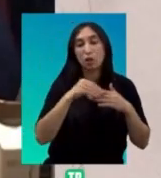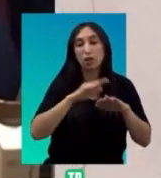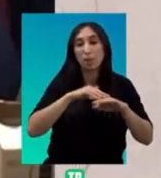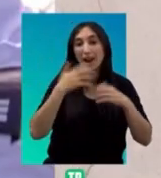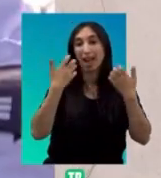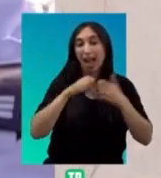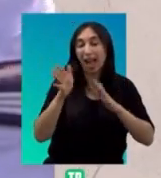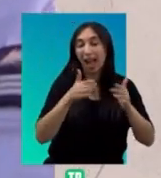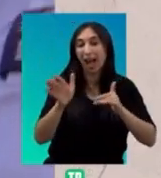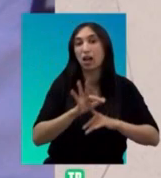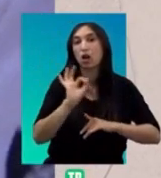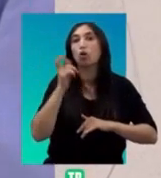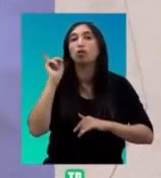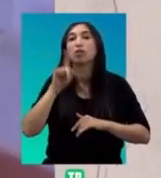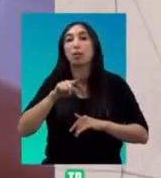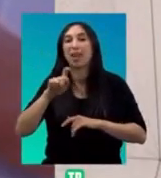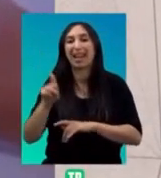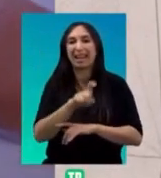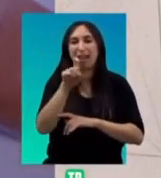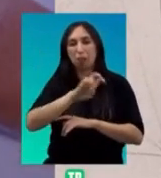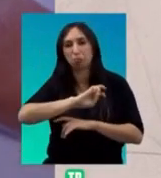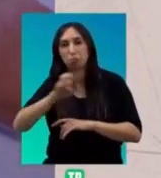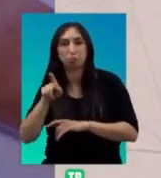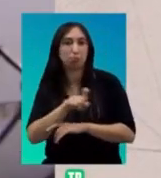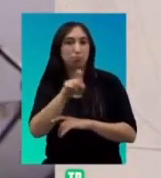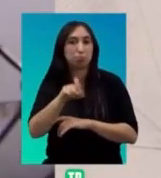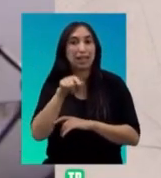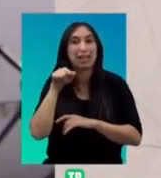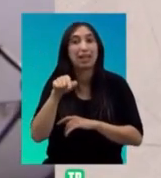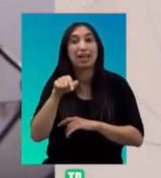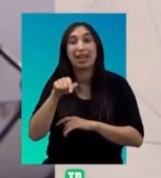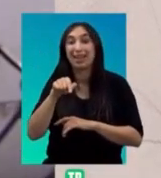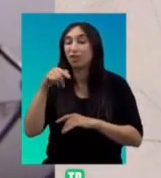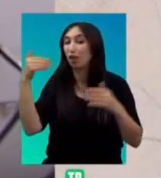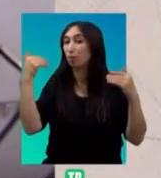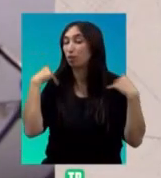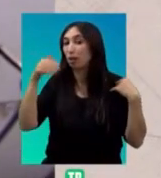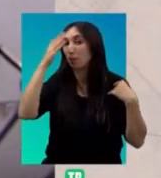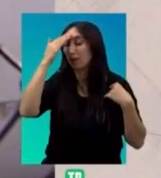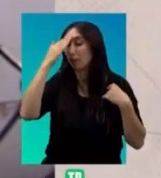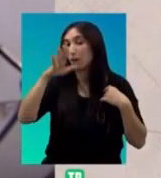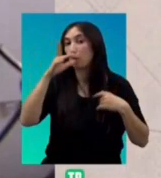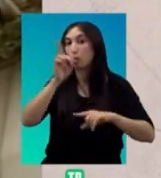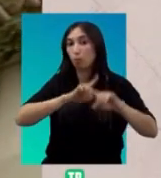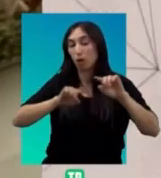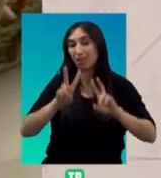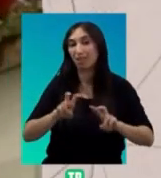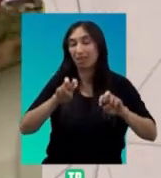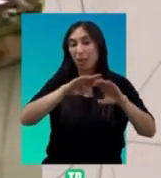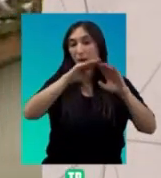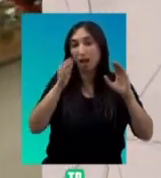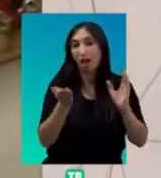en el aire acondicionado... ...o como propelentes de espumas y diversos sprays... ...era la principal responsable del grave problema con el ozono.